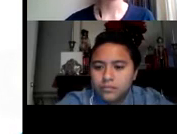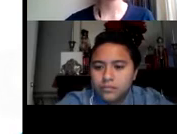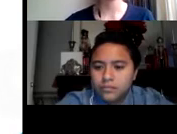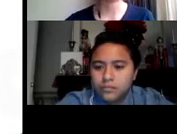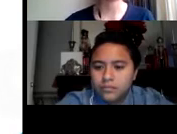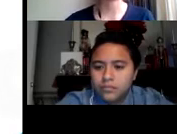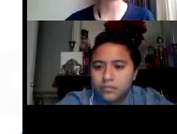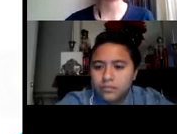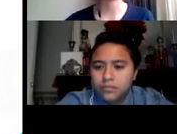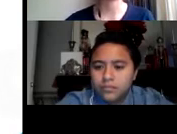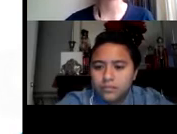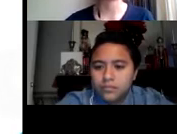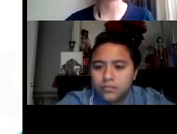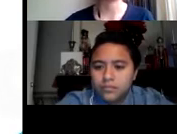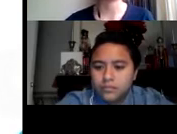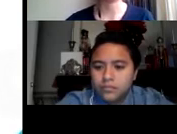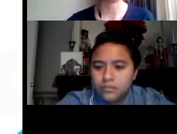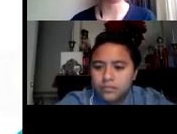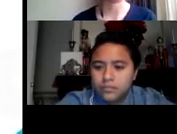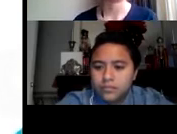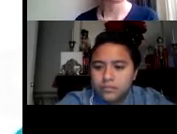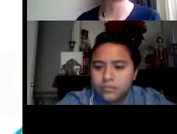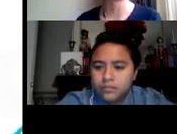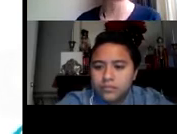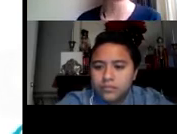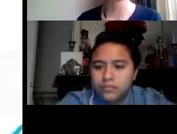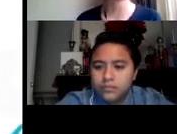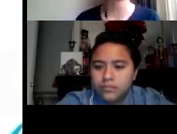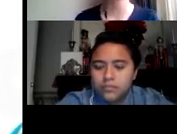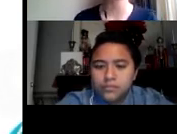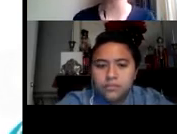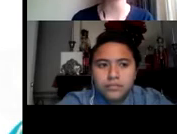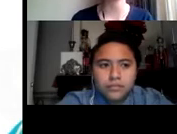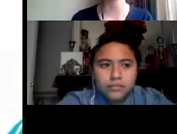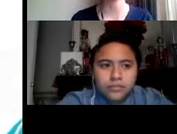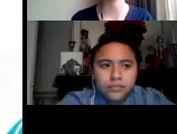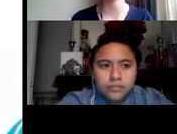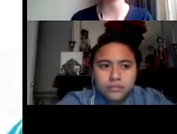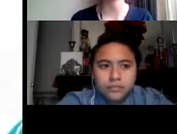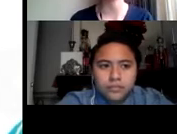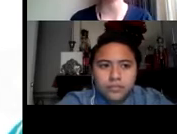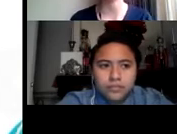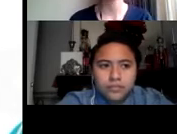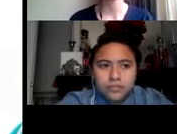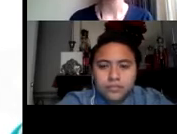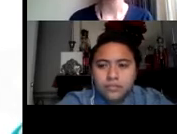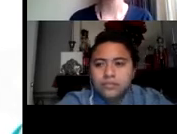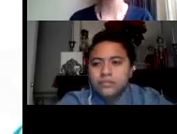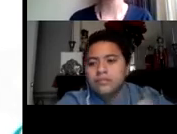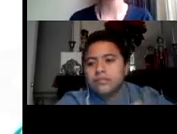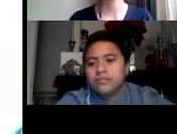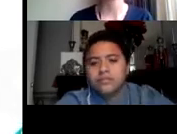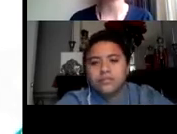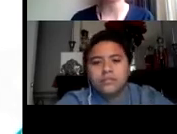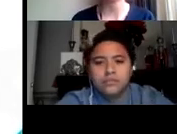Antes de entrar en materia, quiero contarte lo siguiente. A partir de ahora, tienes tres maneras de afrontar esta charla. Y en